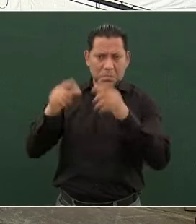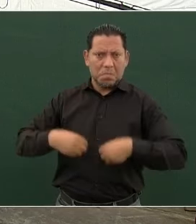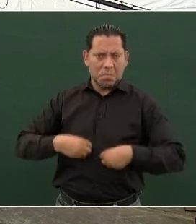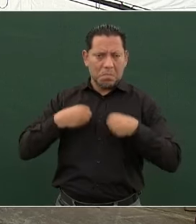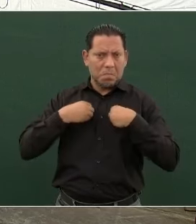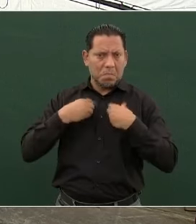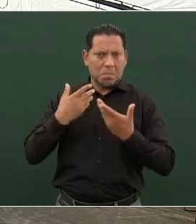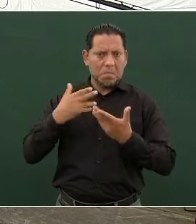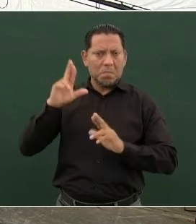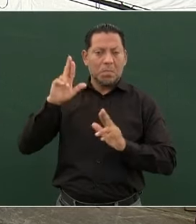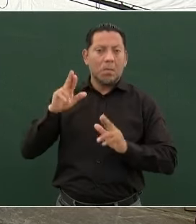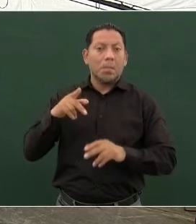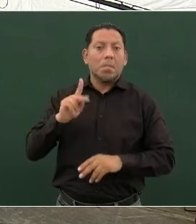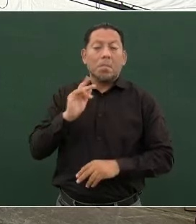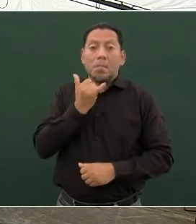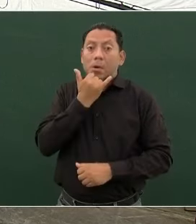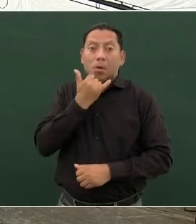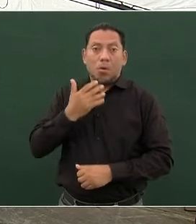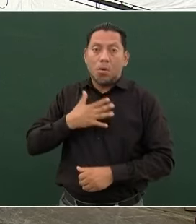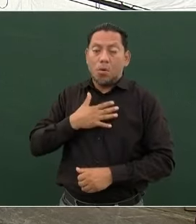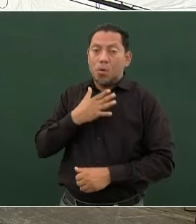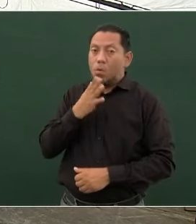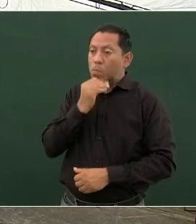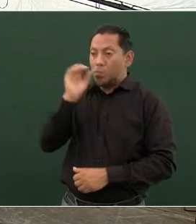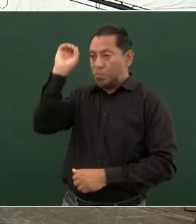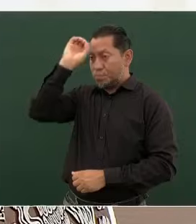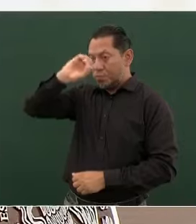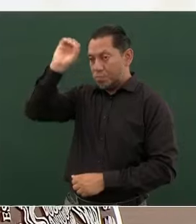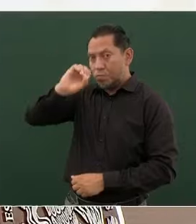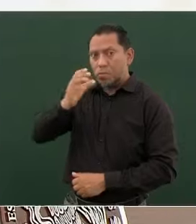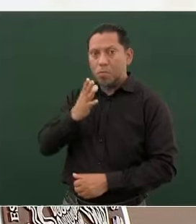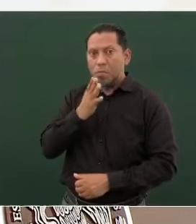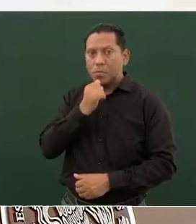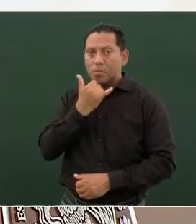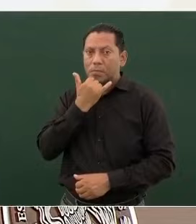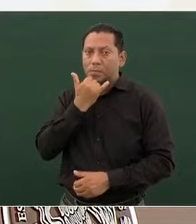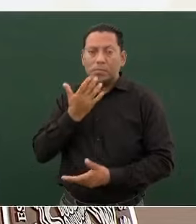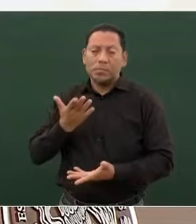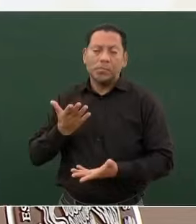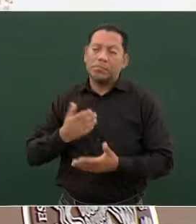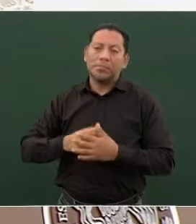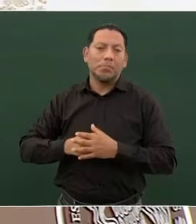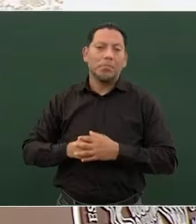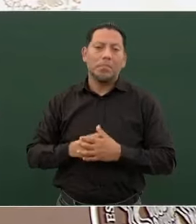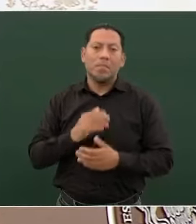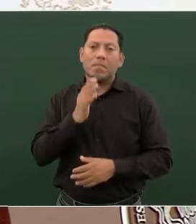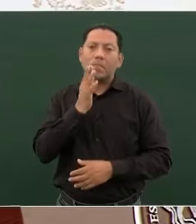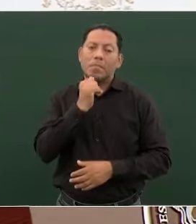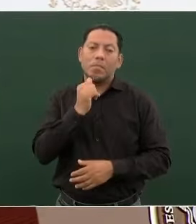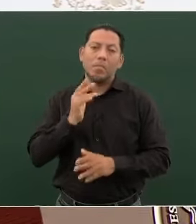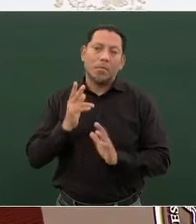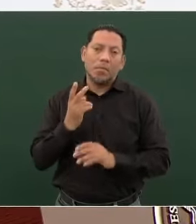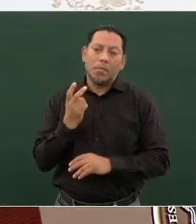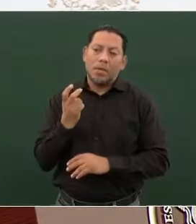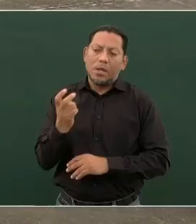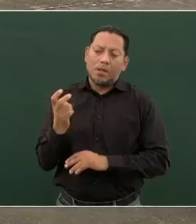Pues es que no puedo yo opinar sobre eso, no puedo. Eso